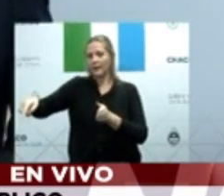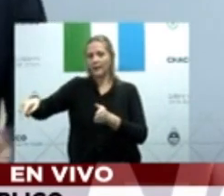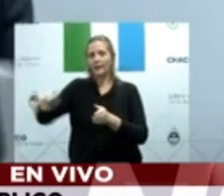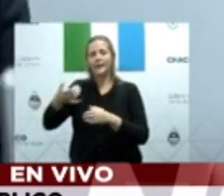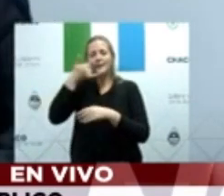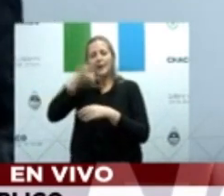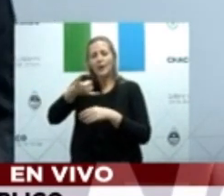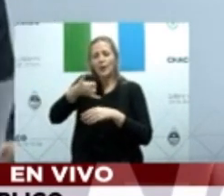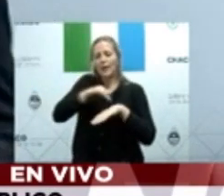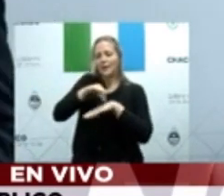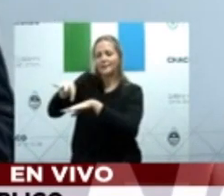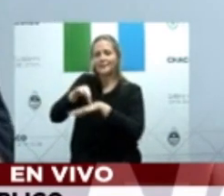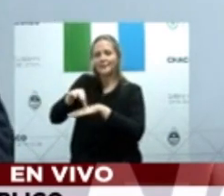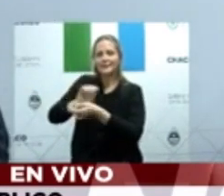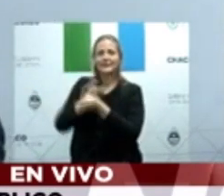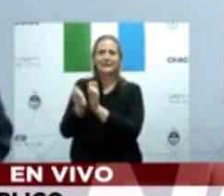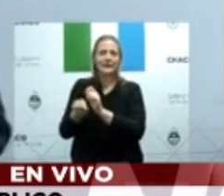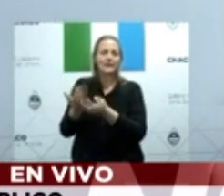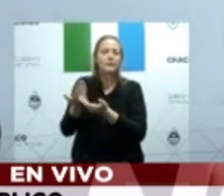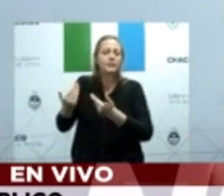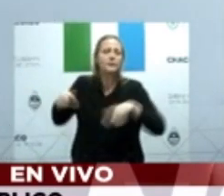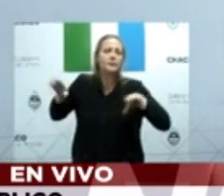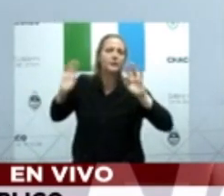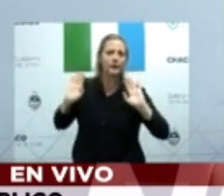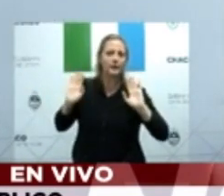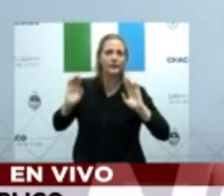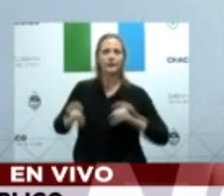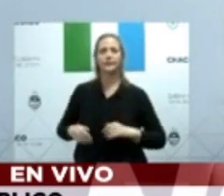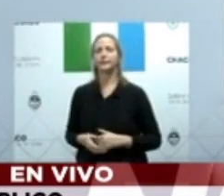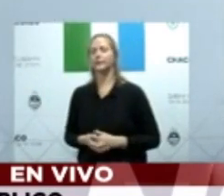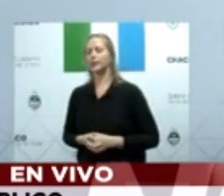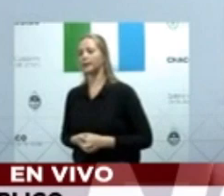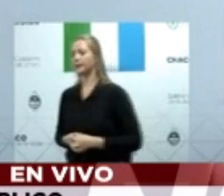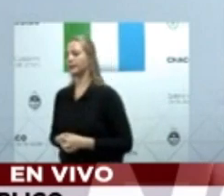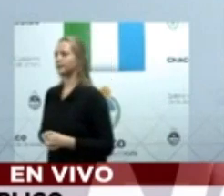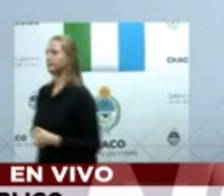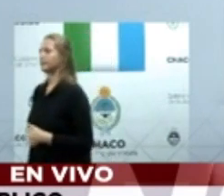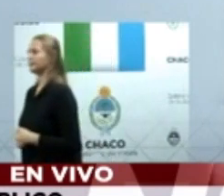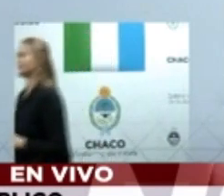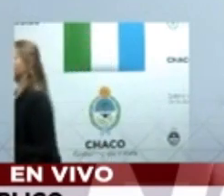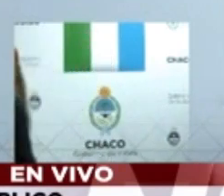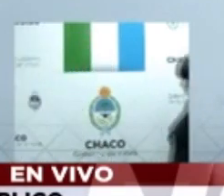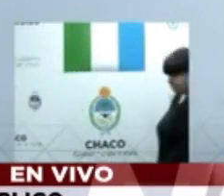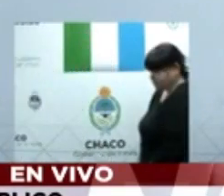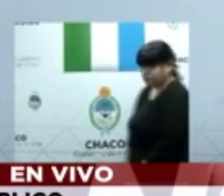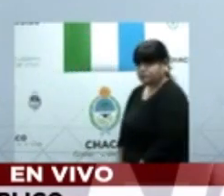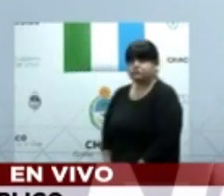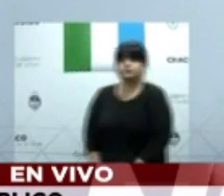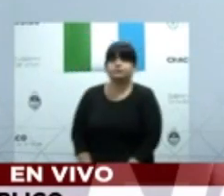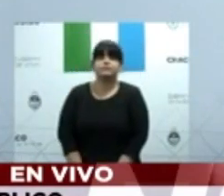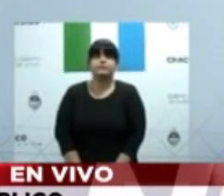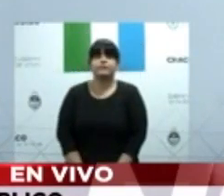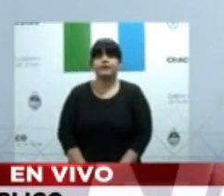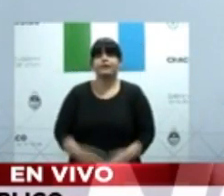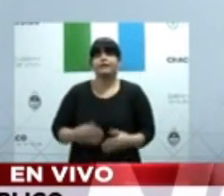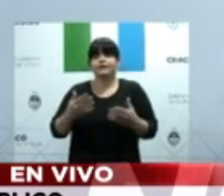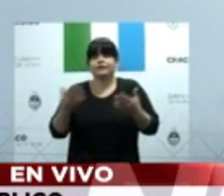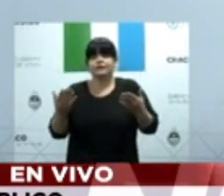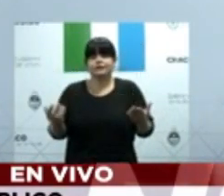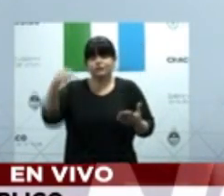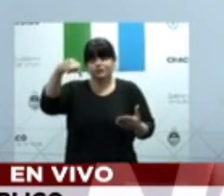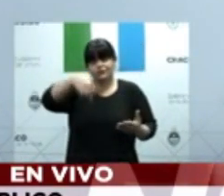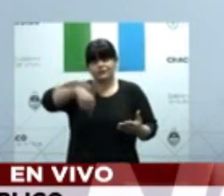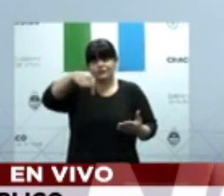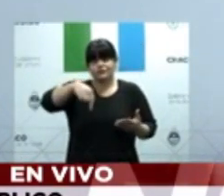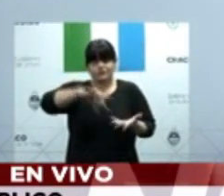para observar el grado de movilidad en un barrio, en una manzana o en una comunidad. Hicimos el bloqueo en la zona sur.